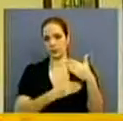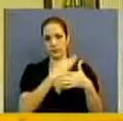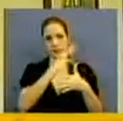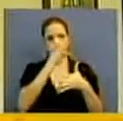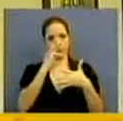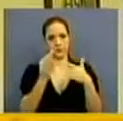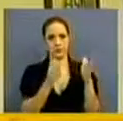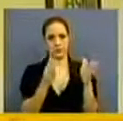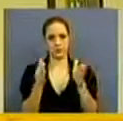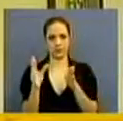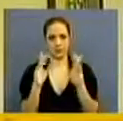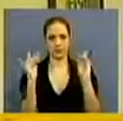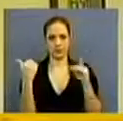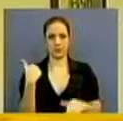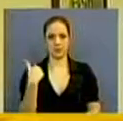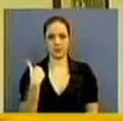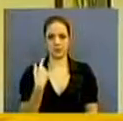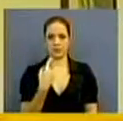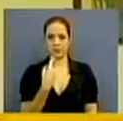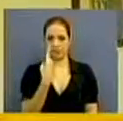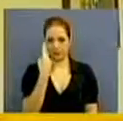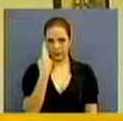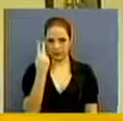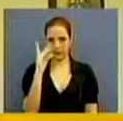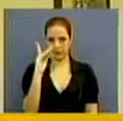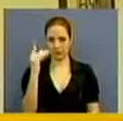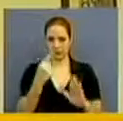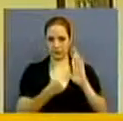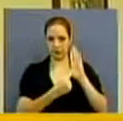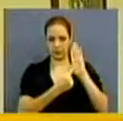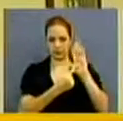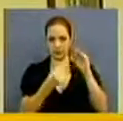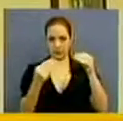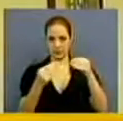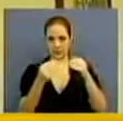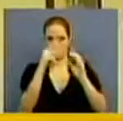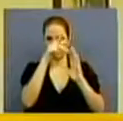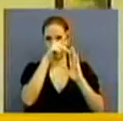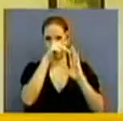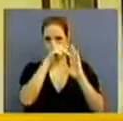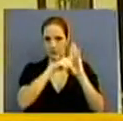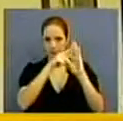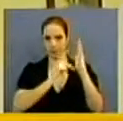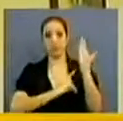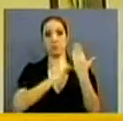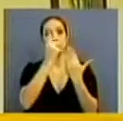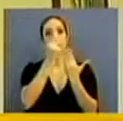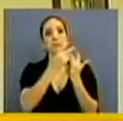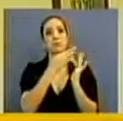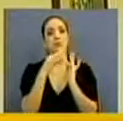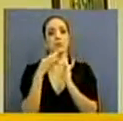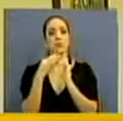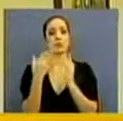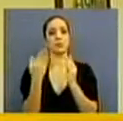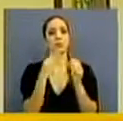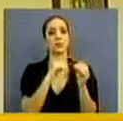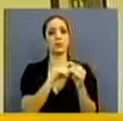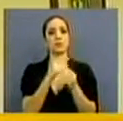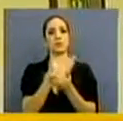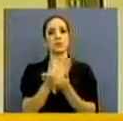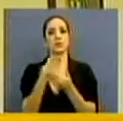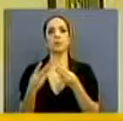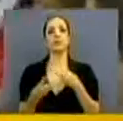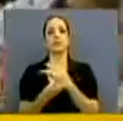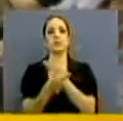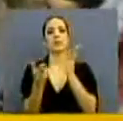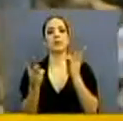organización. que donde tiene que manifestarse, donde tiene que presentarse más allá de un proyecto particular, es siendo parte de la estrategia